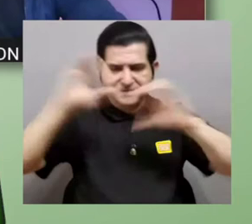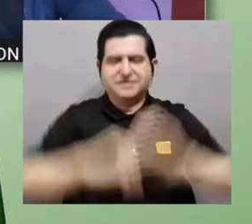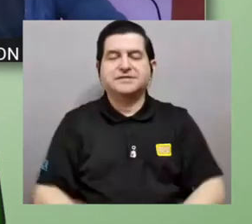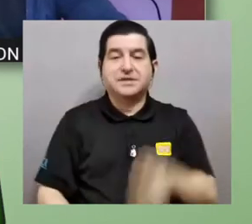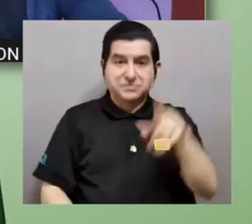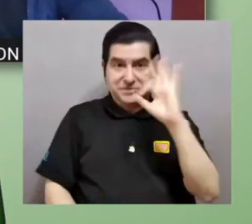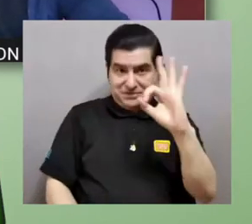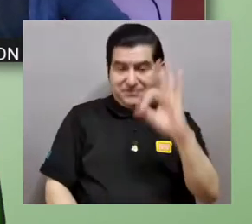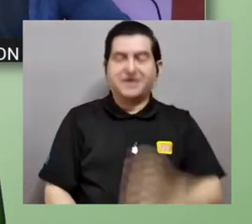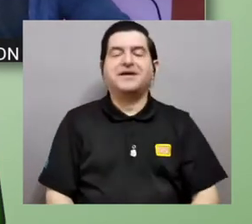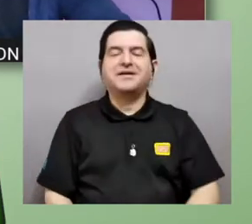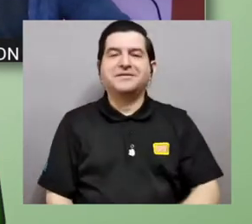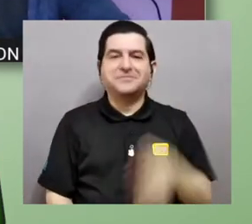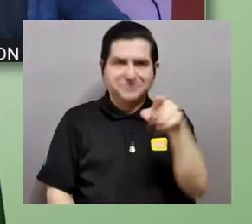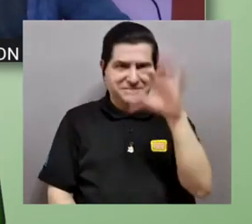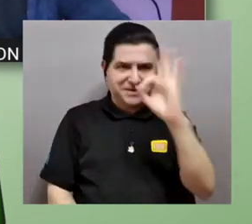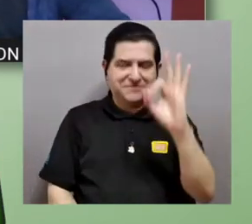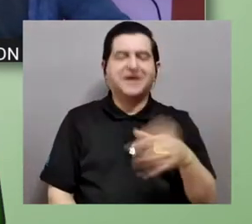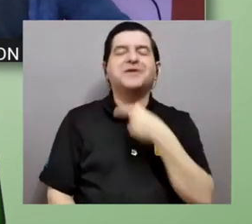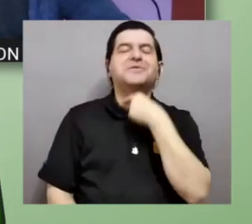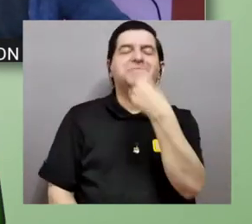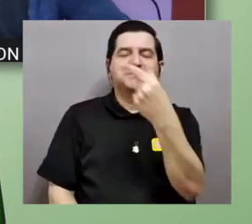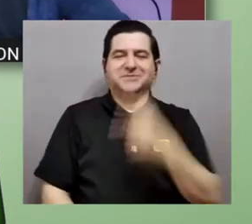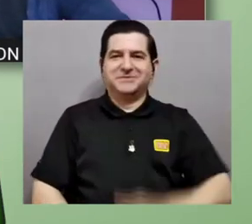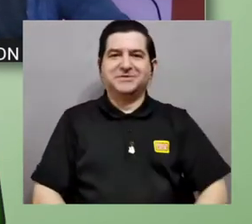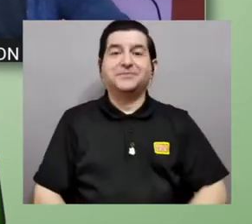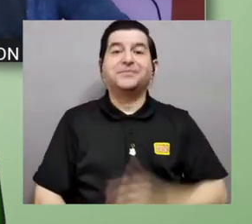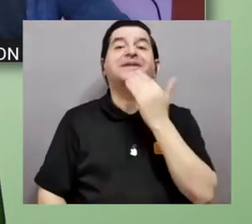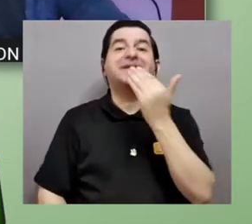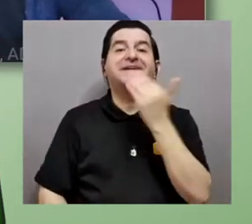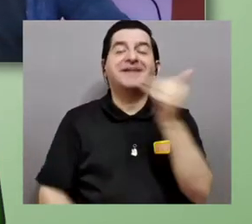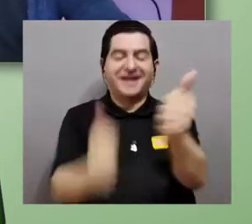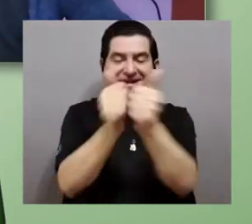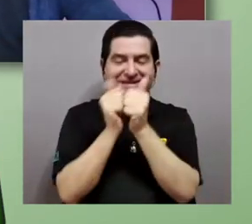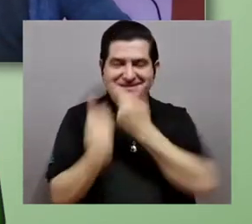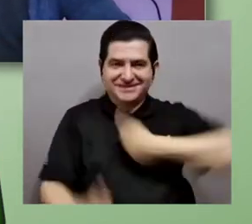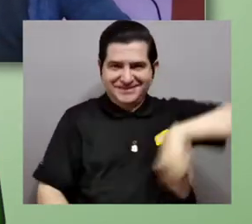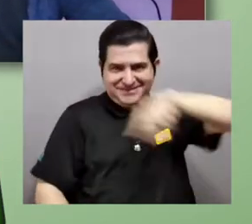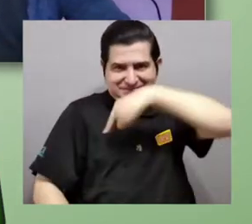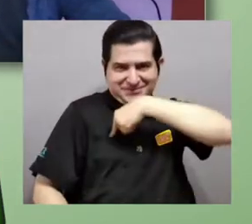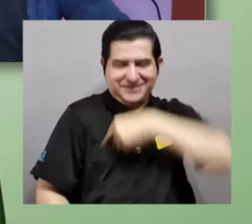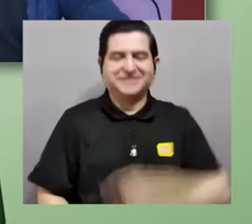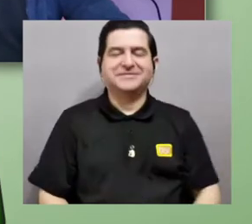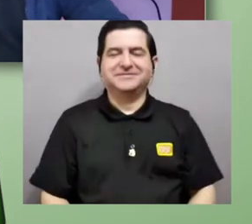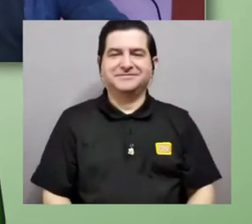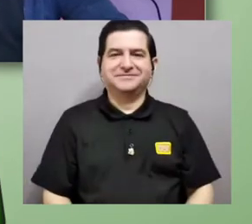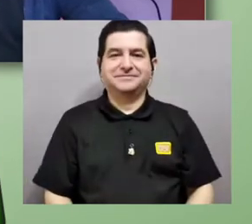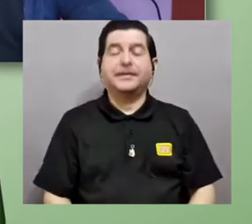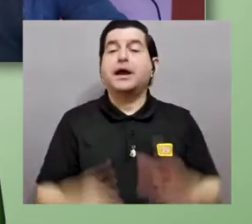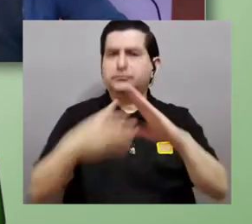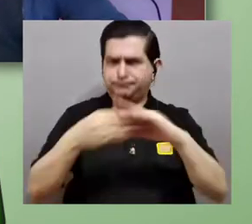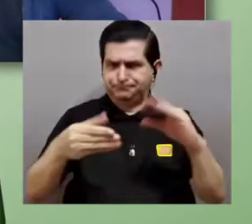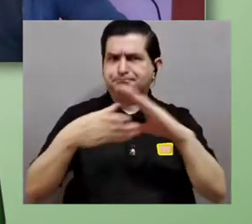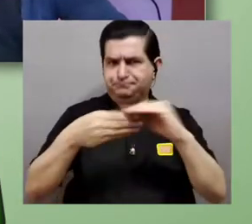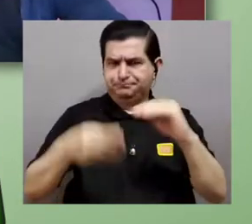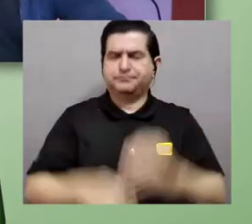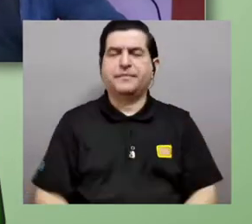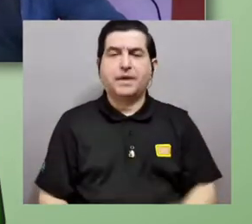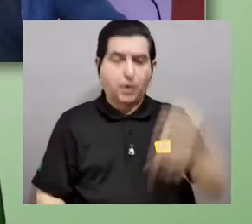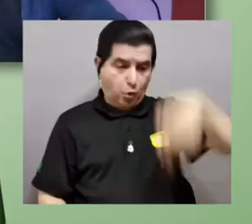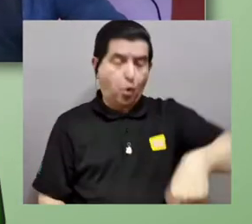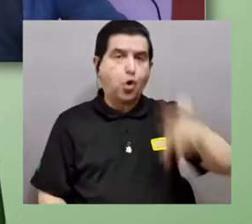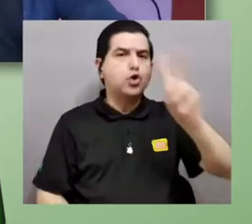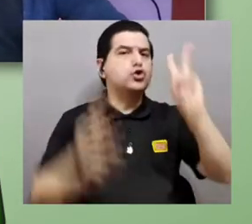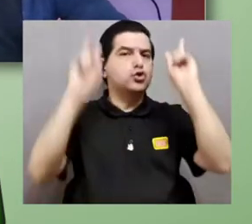de las Ciencias. ¿Qué tal Sebastián? Hola, todo bien, mucho gusto. Gracias por acompañarnos Sebastián y le comento que